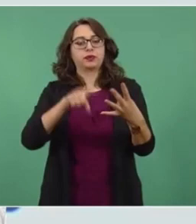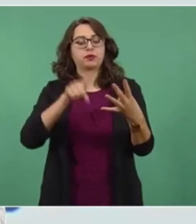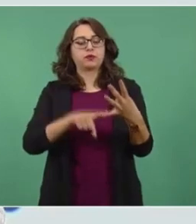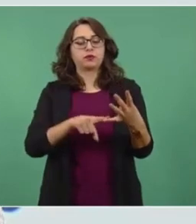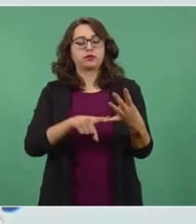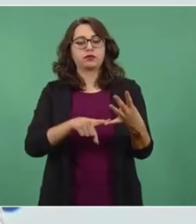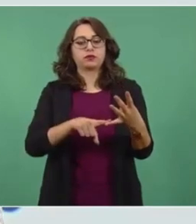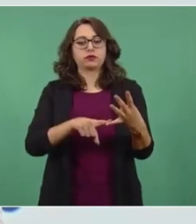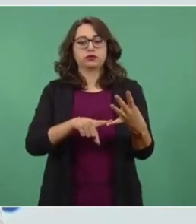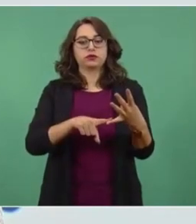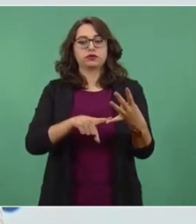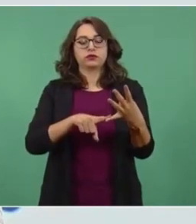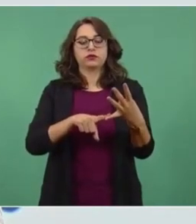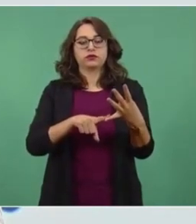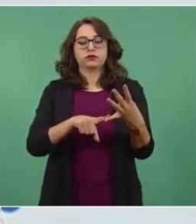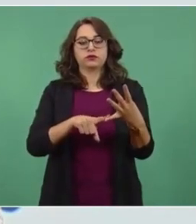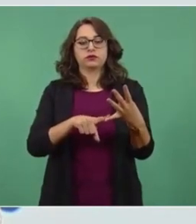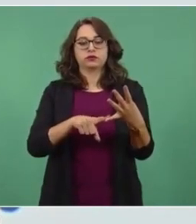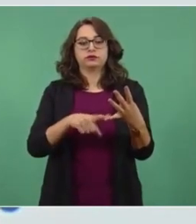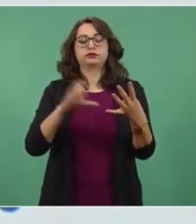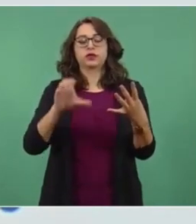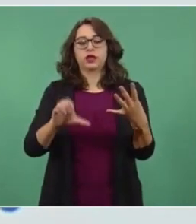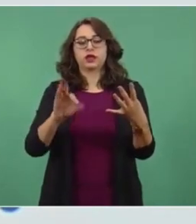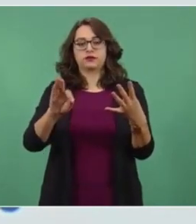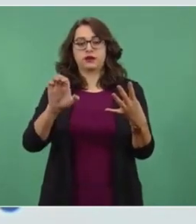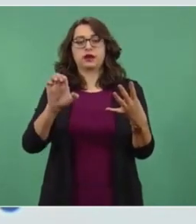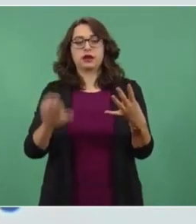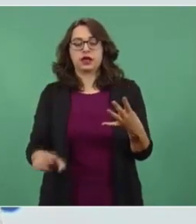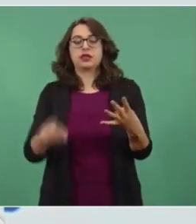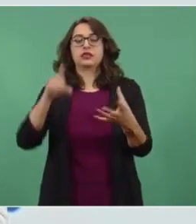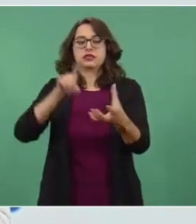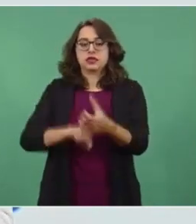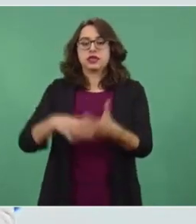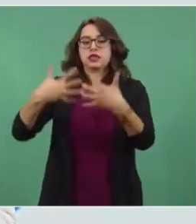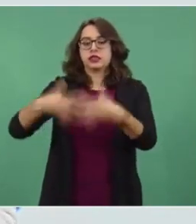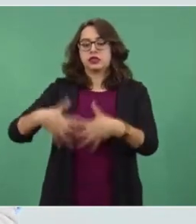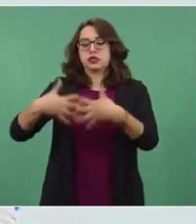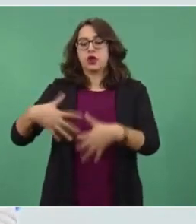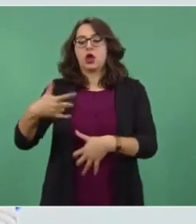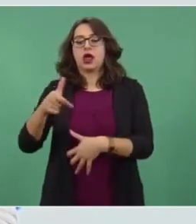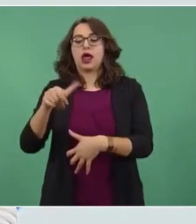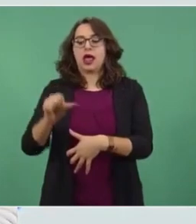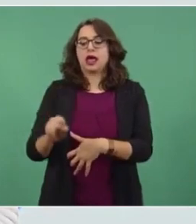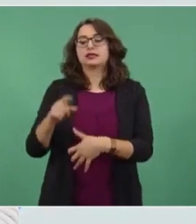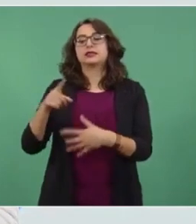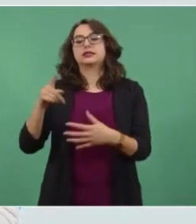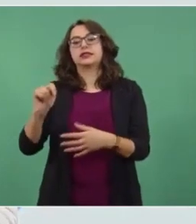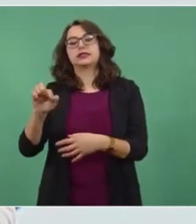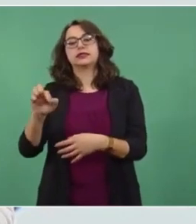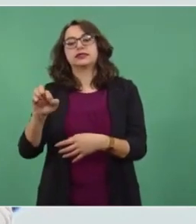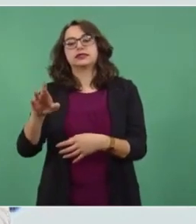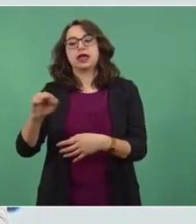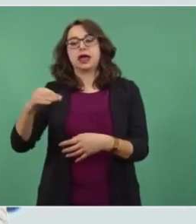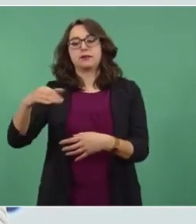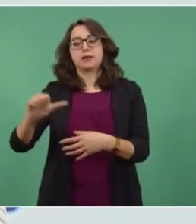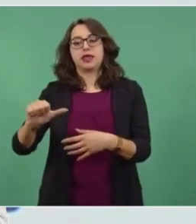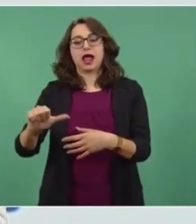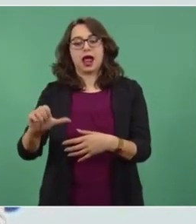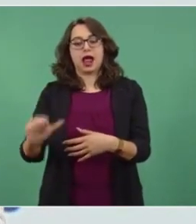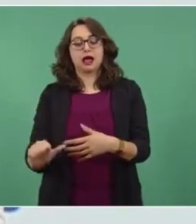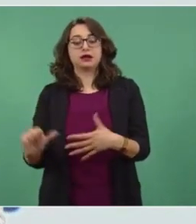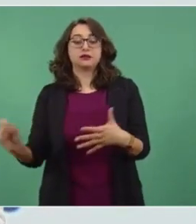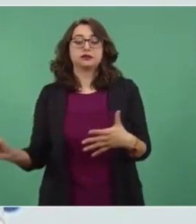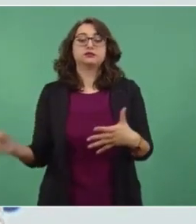Posteriormente va el despacho de la CFE, que produce a través de gas y térmica para dejar